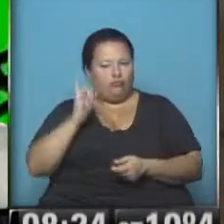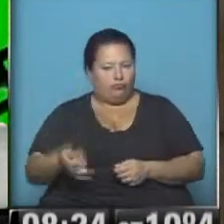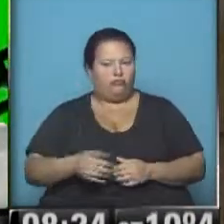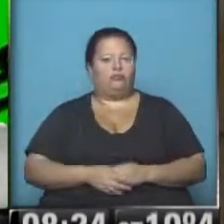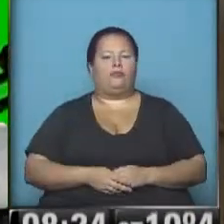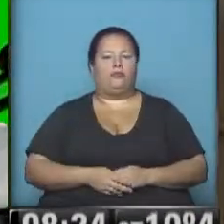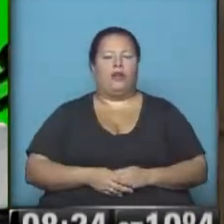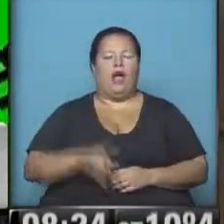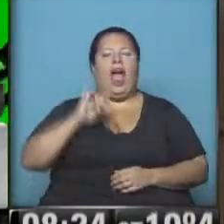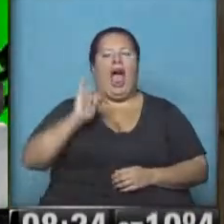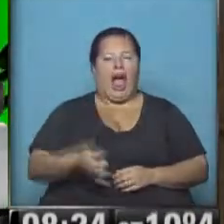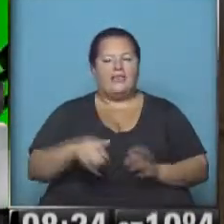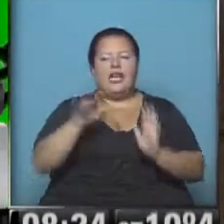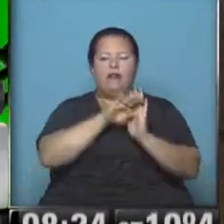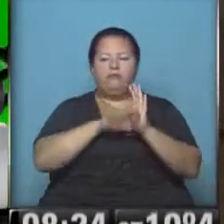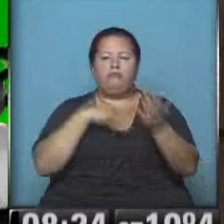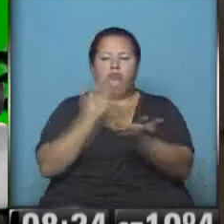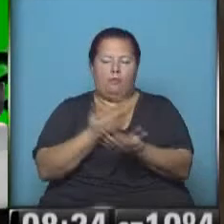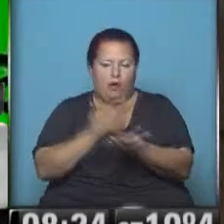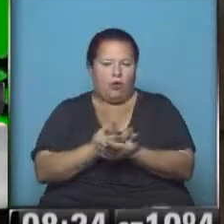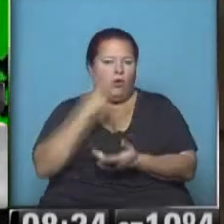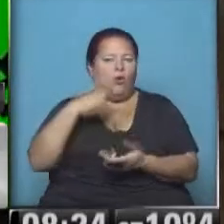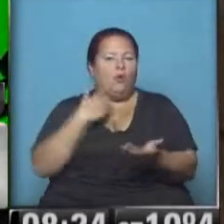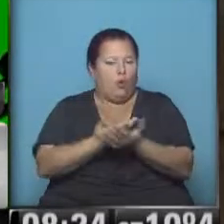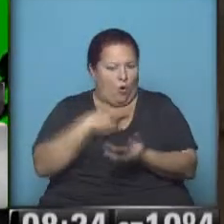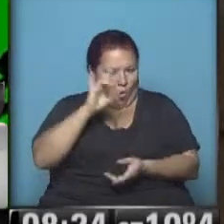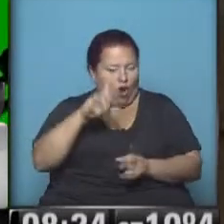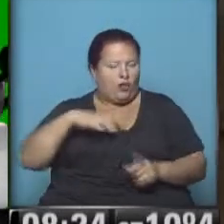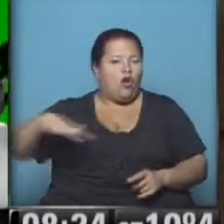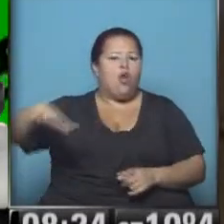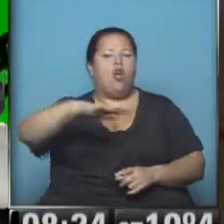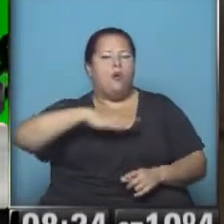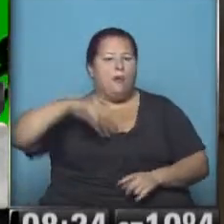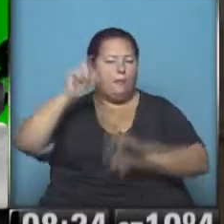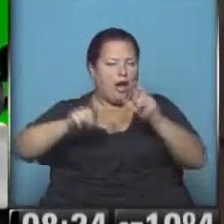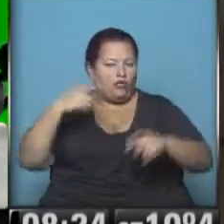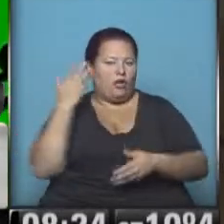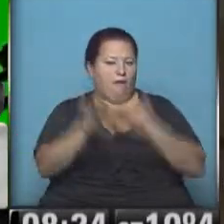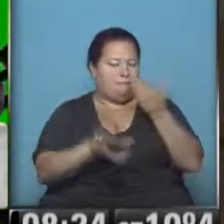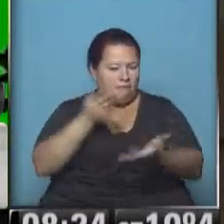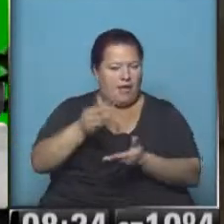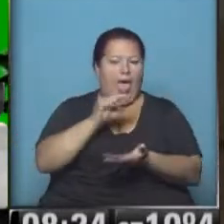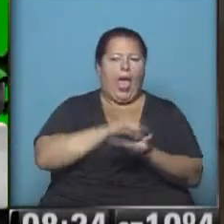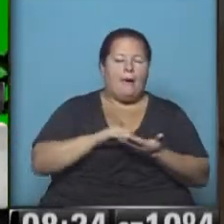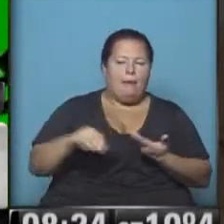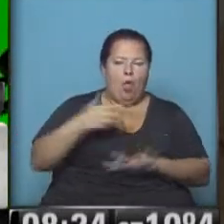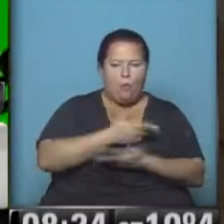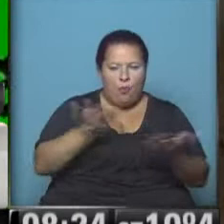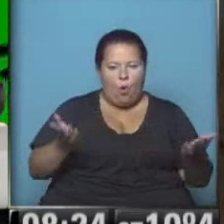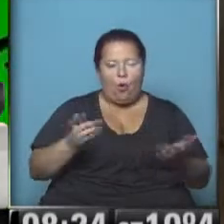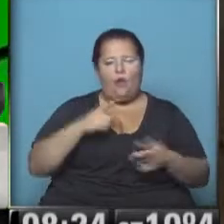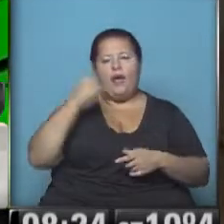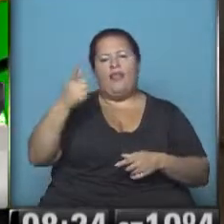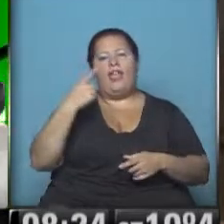aceptado todas las propuestas que no únicamente hicimos nosotros, sino que la comunidad en general, los empleados públicos, los